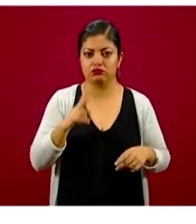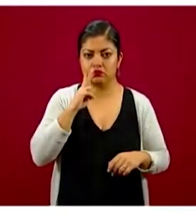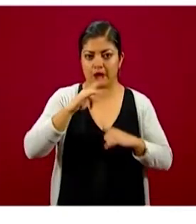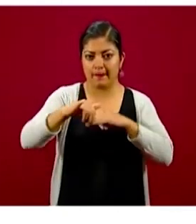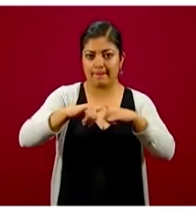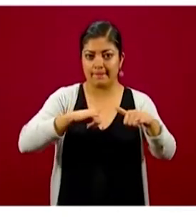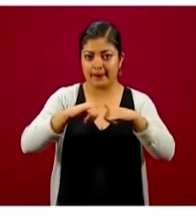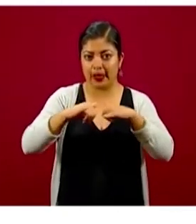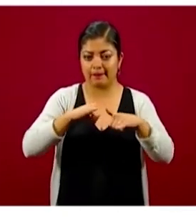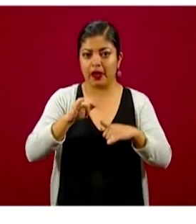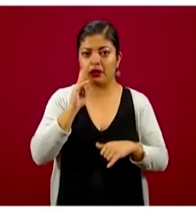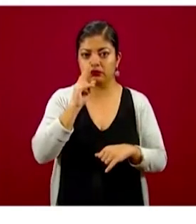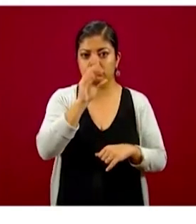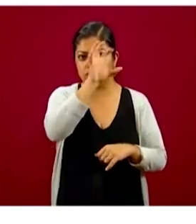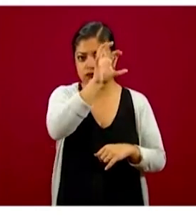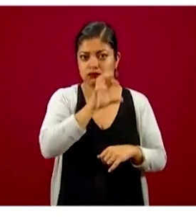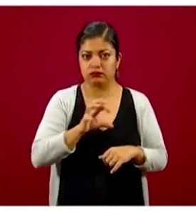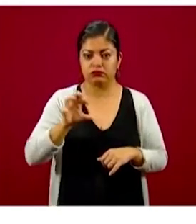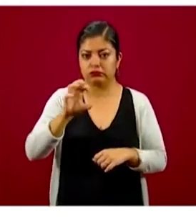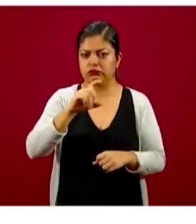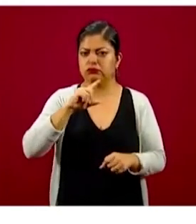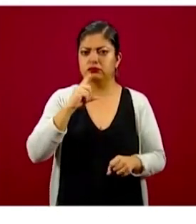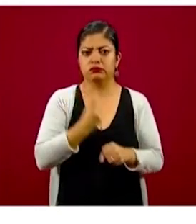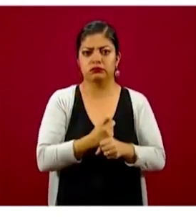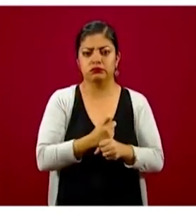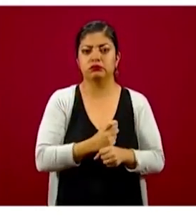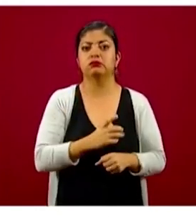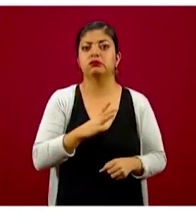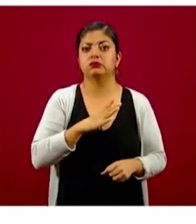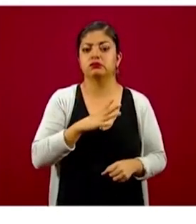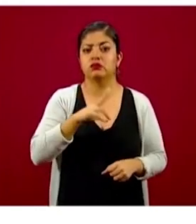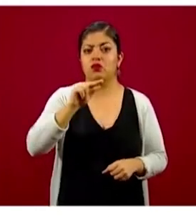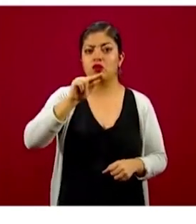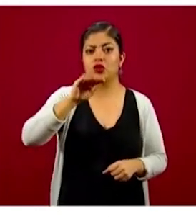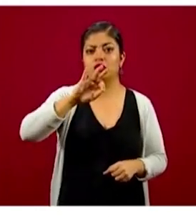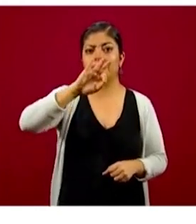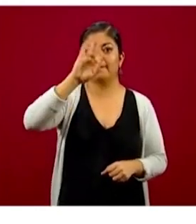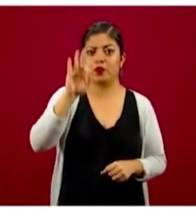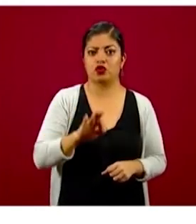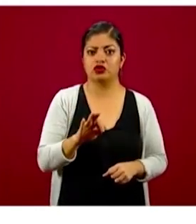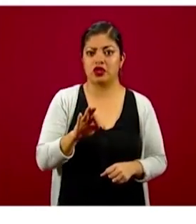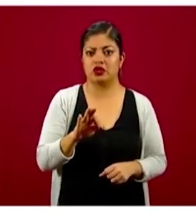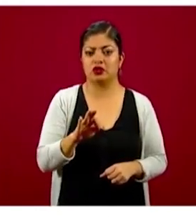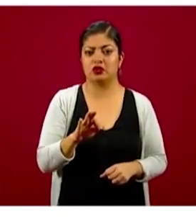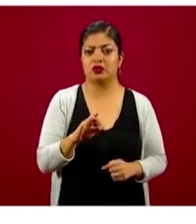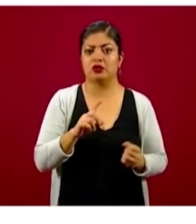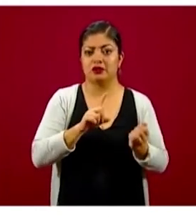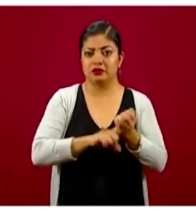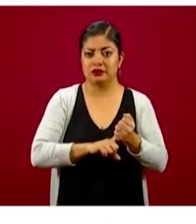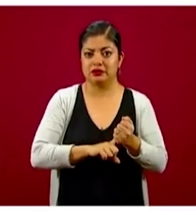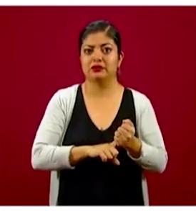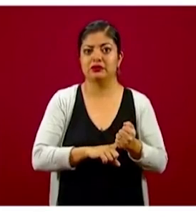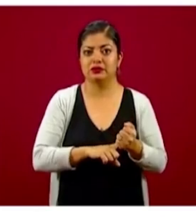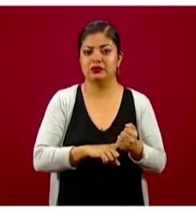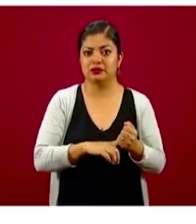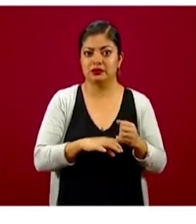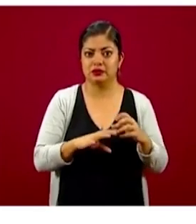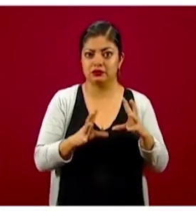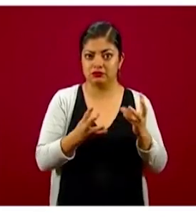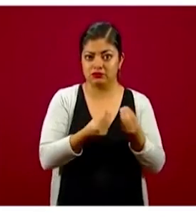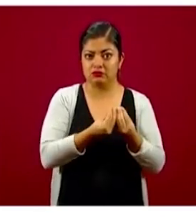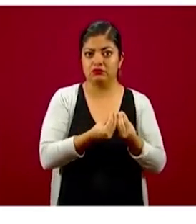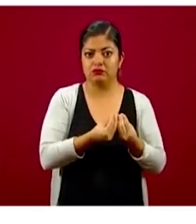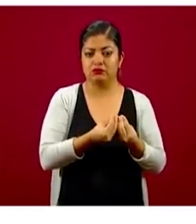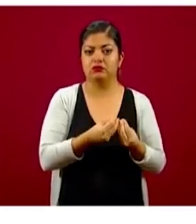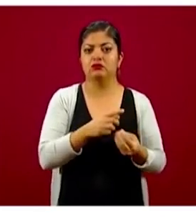seguimos con esta distribución, en donde más del 80 por ciento de los casos acumulados